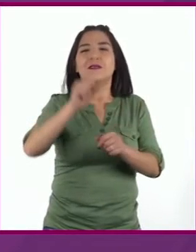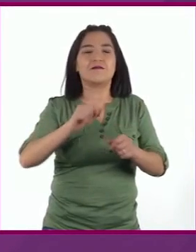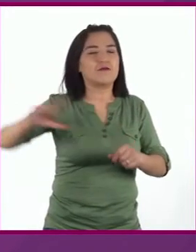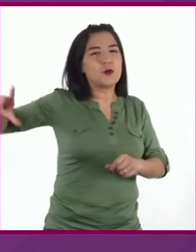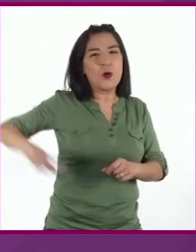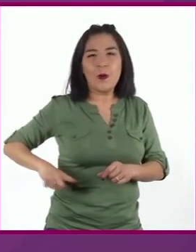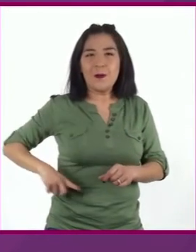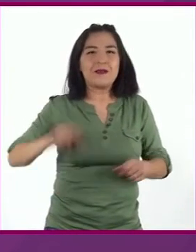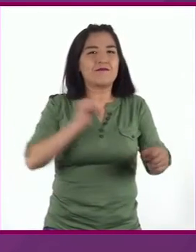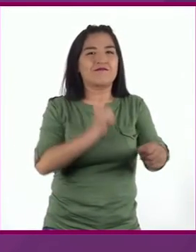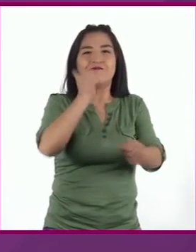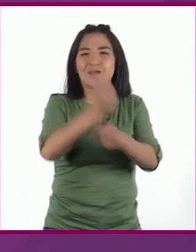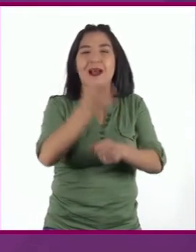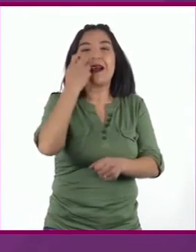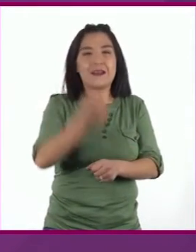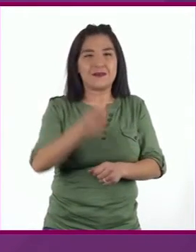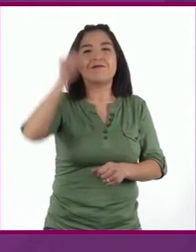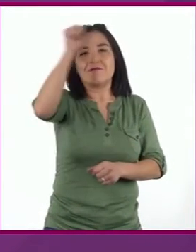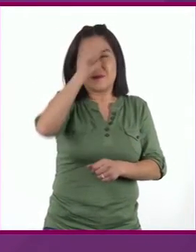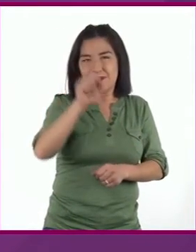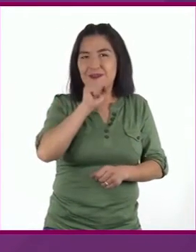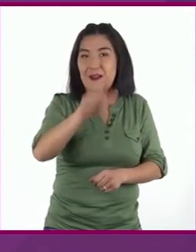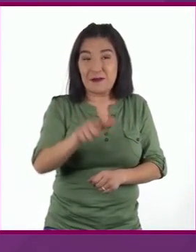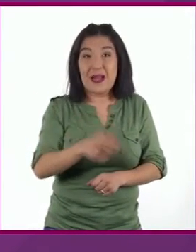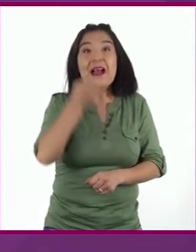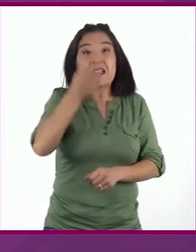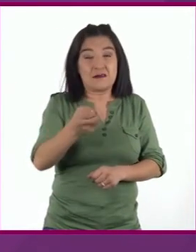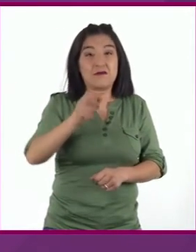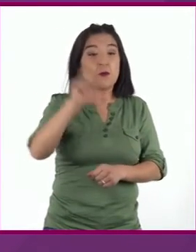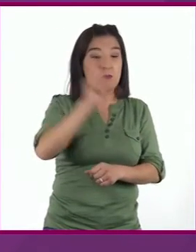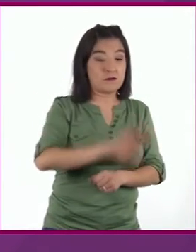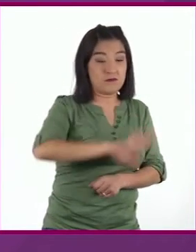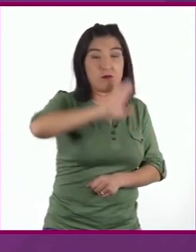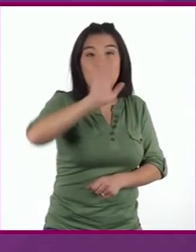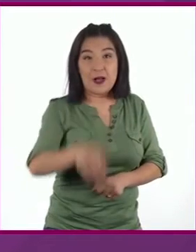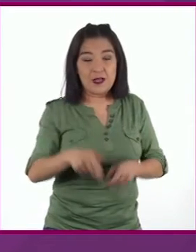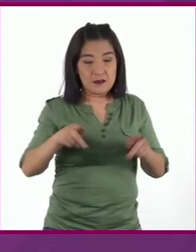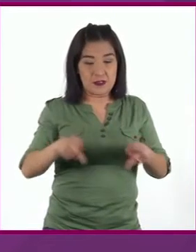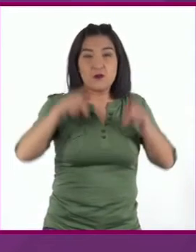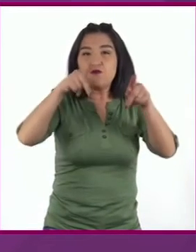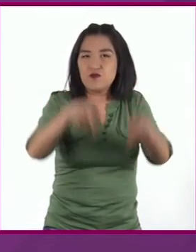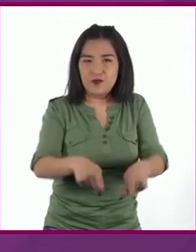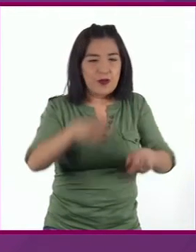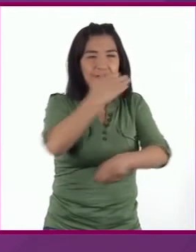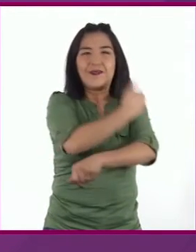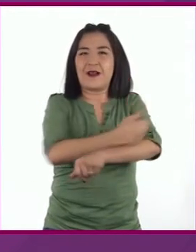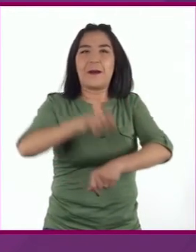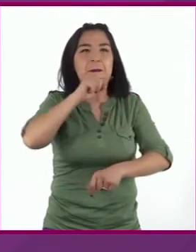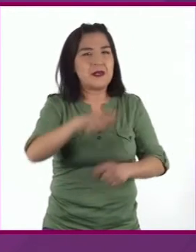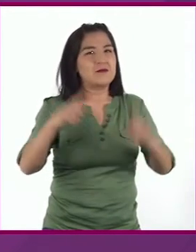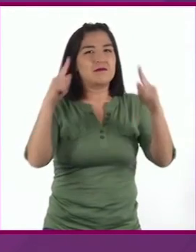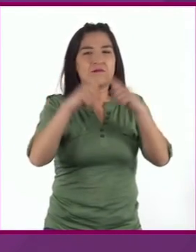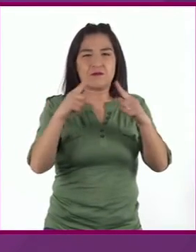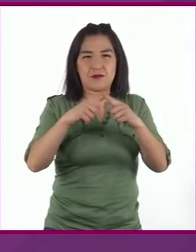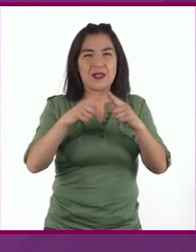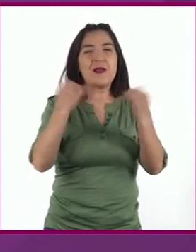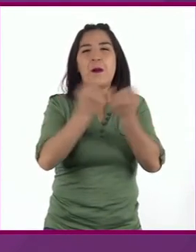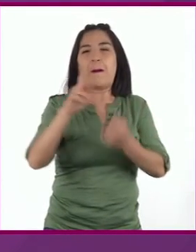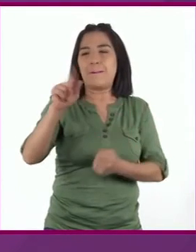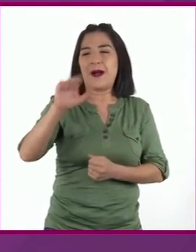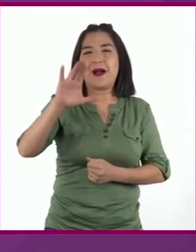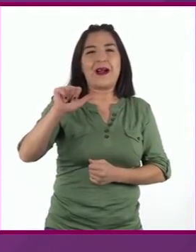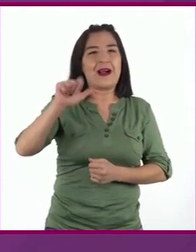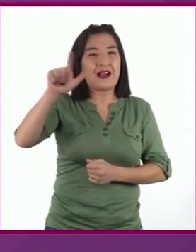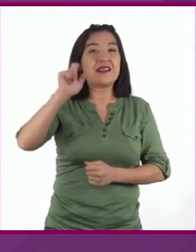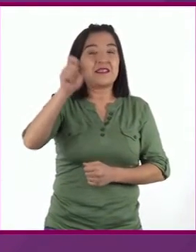los gobernantes y los sacerdotes Y muchos de ellos, al morir, eran enterrados con sus familias en los templos Como Pakal, que fue el